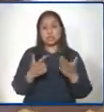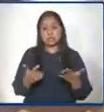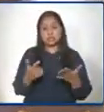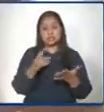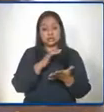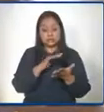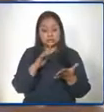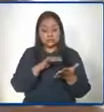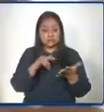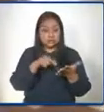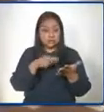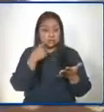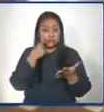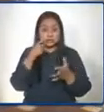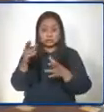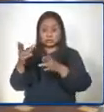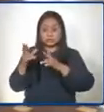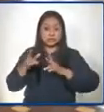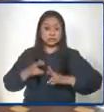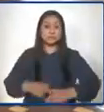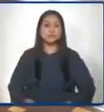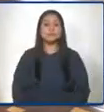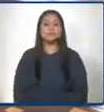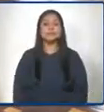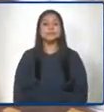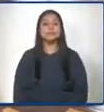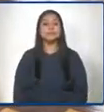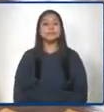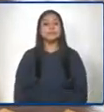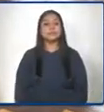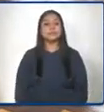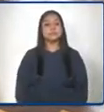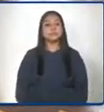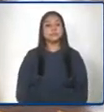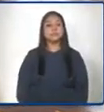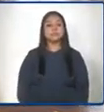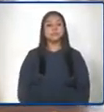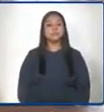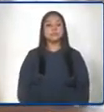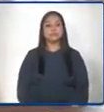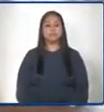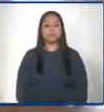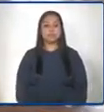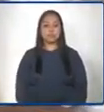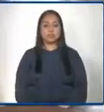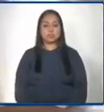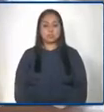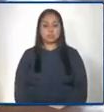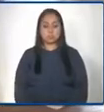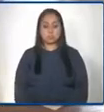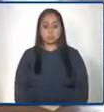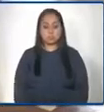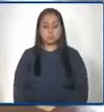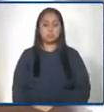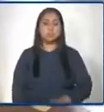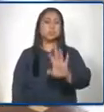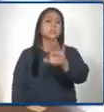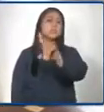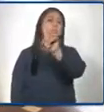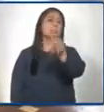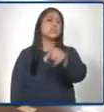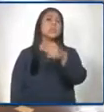que van a estar recibiendo. Gracias, estimada viceministra. Solo faltaría, estimada viceministra, sobre la